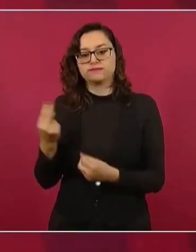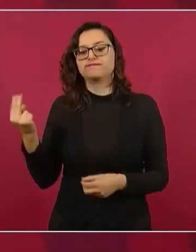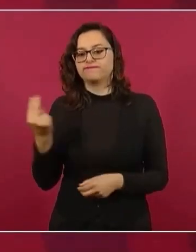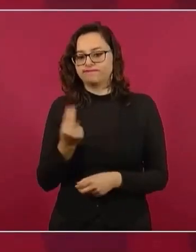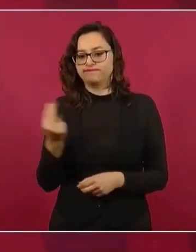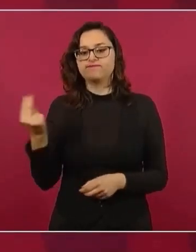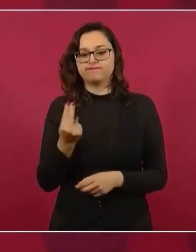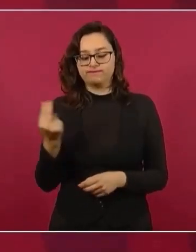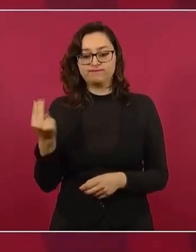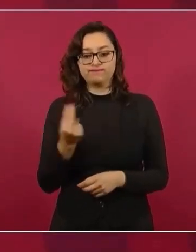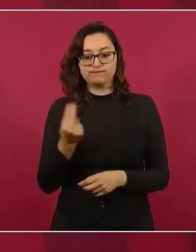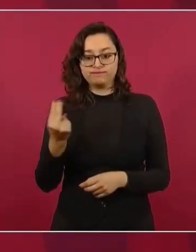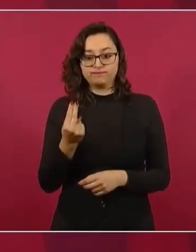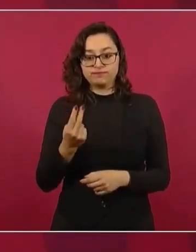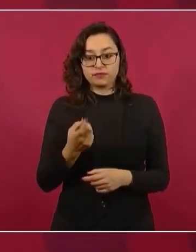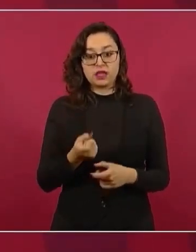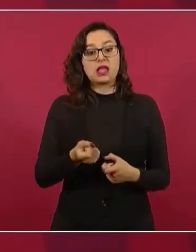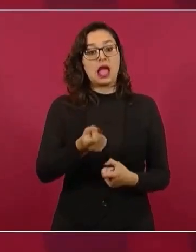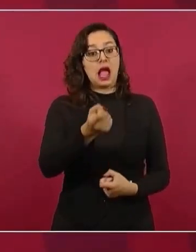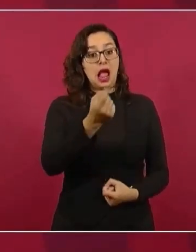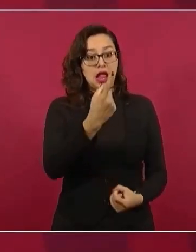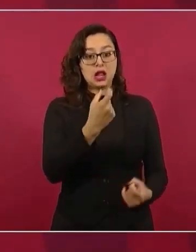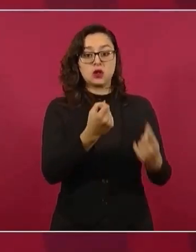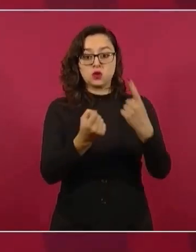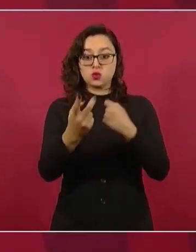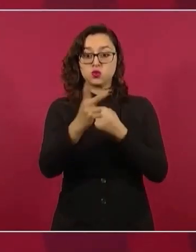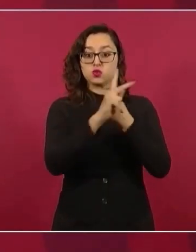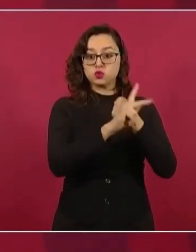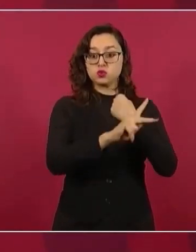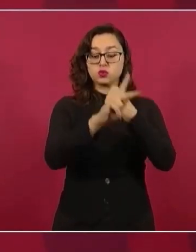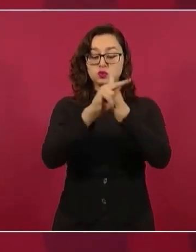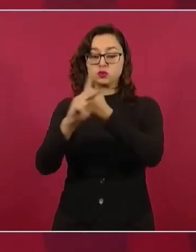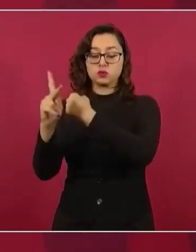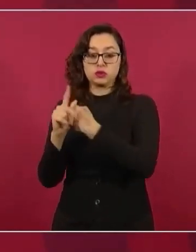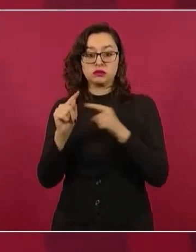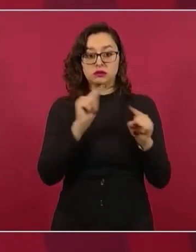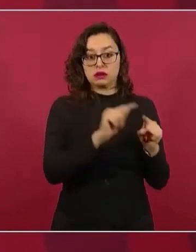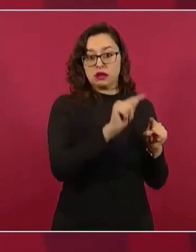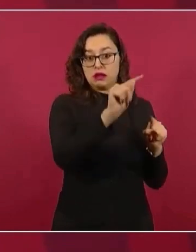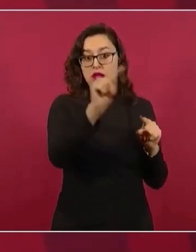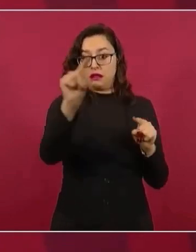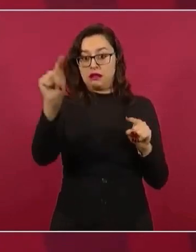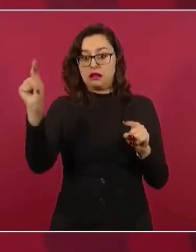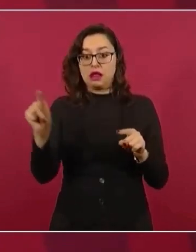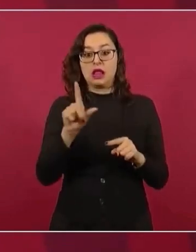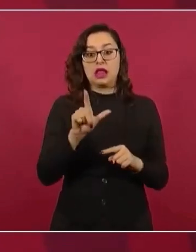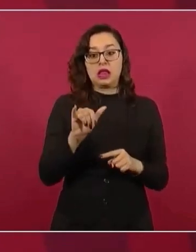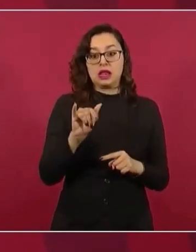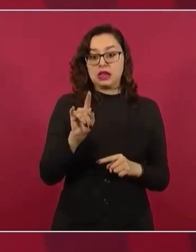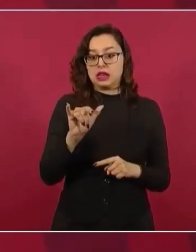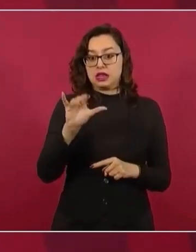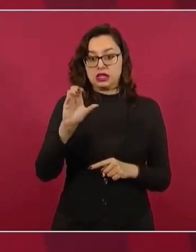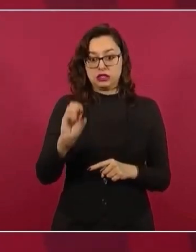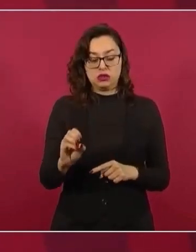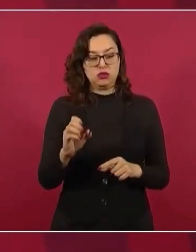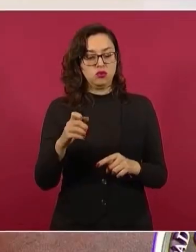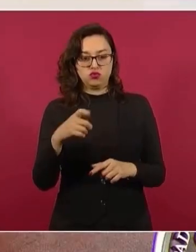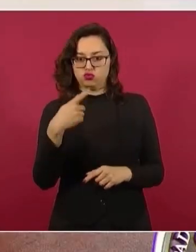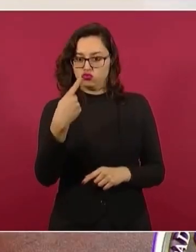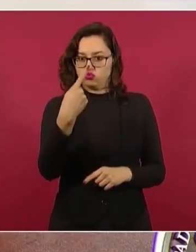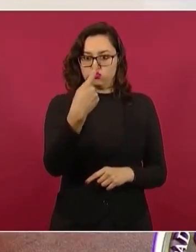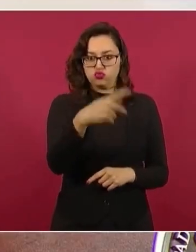Hay países en donde el litio ya ha sido nacionalizado,